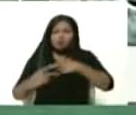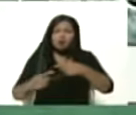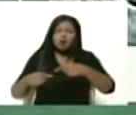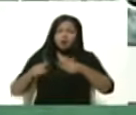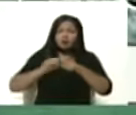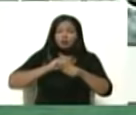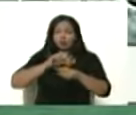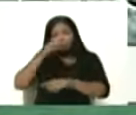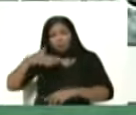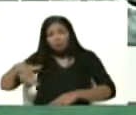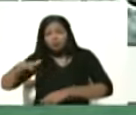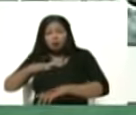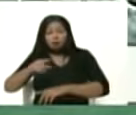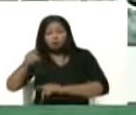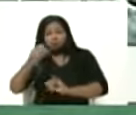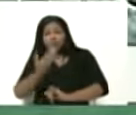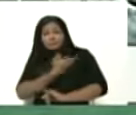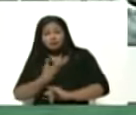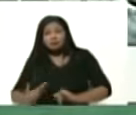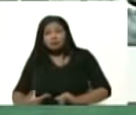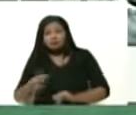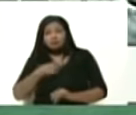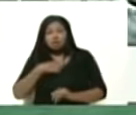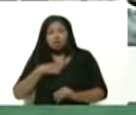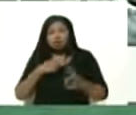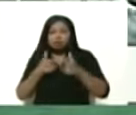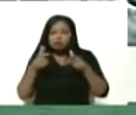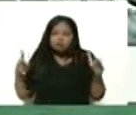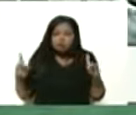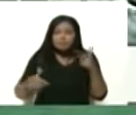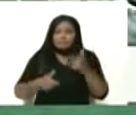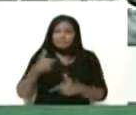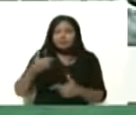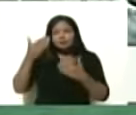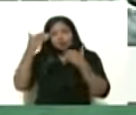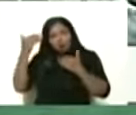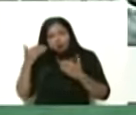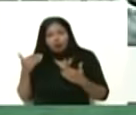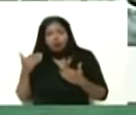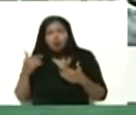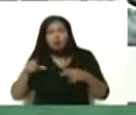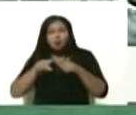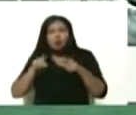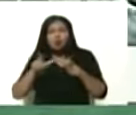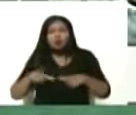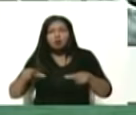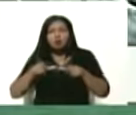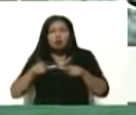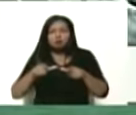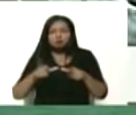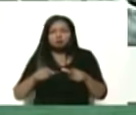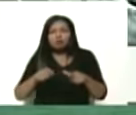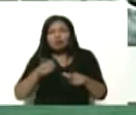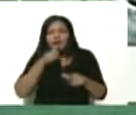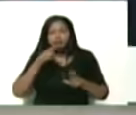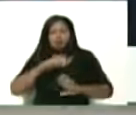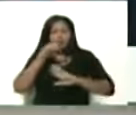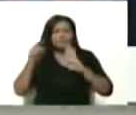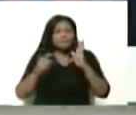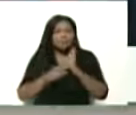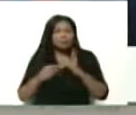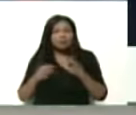así que presidente no quiero extenderle el pase más allá de saludarlo la planta está 100%